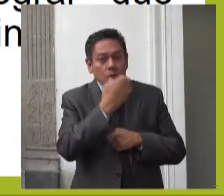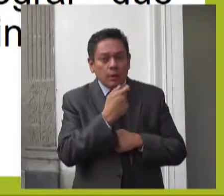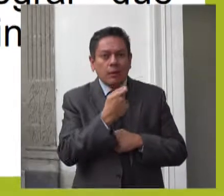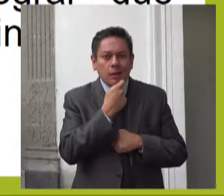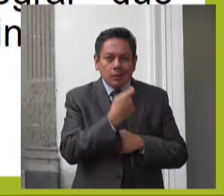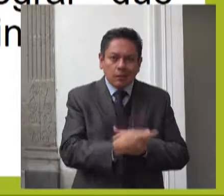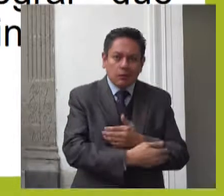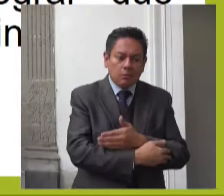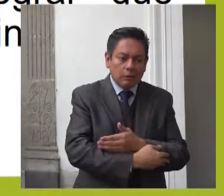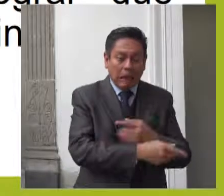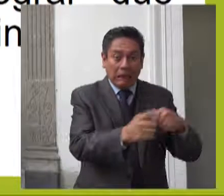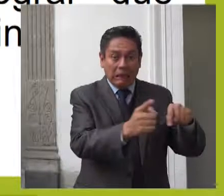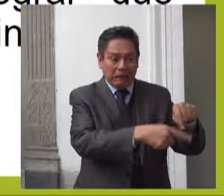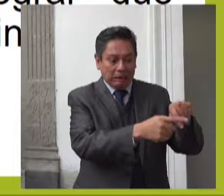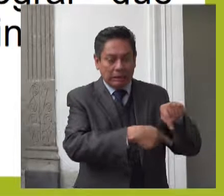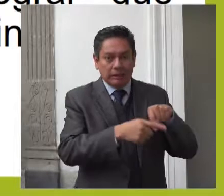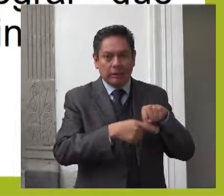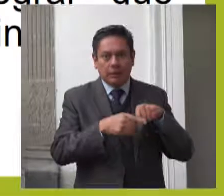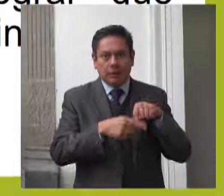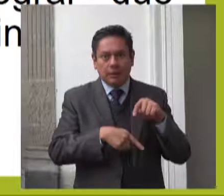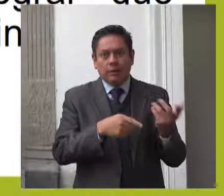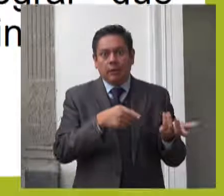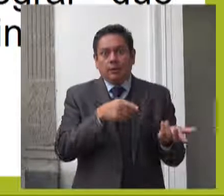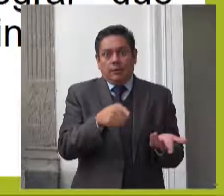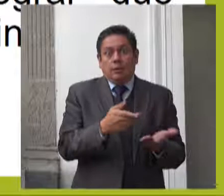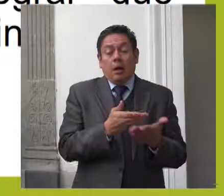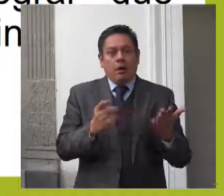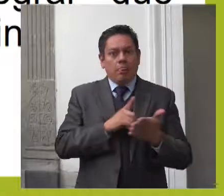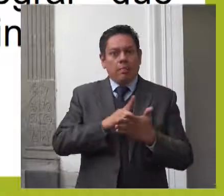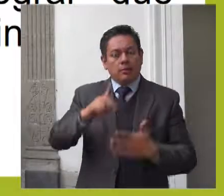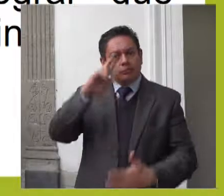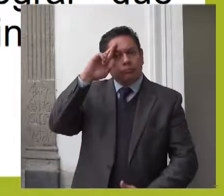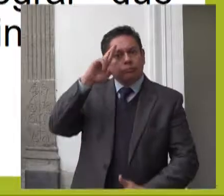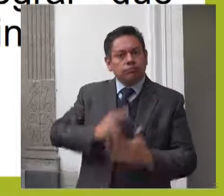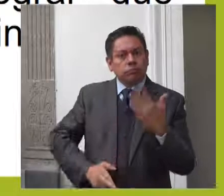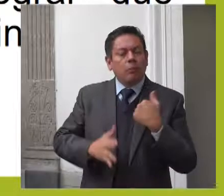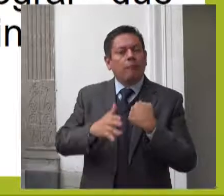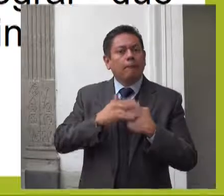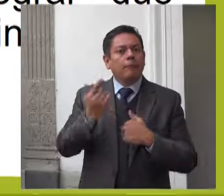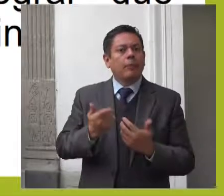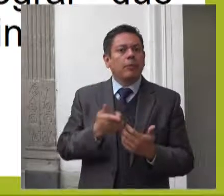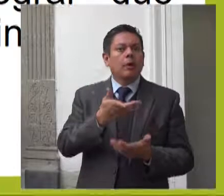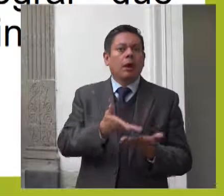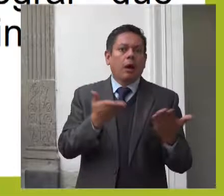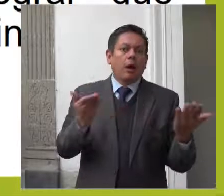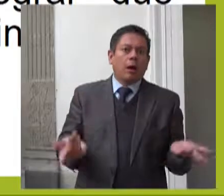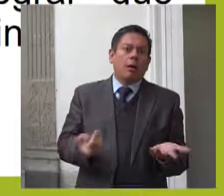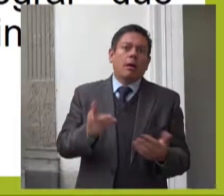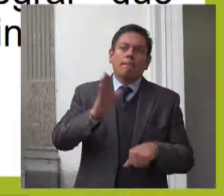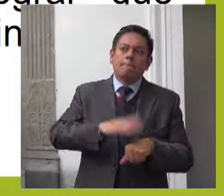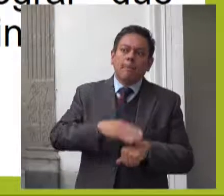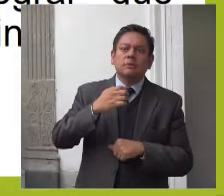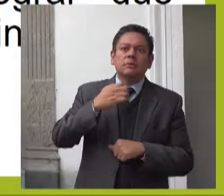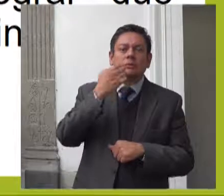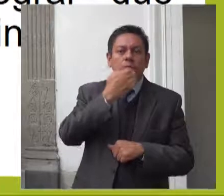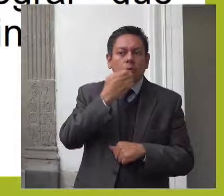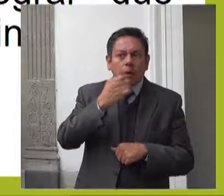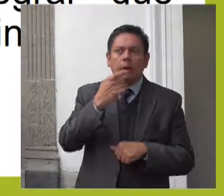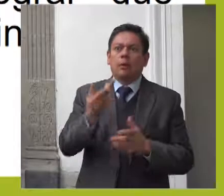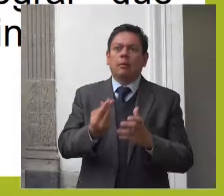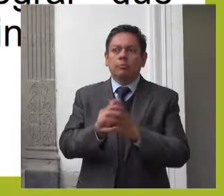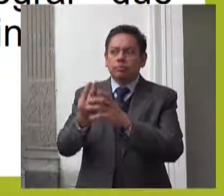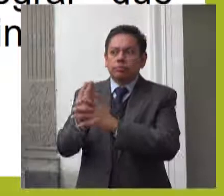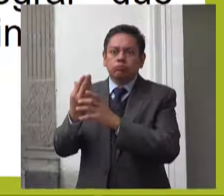se desatiende una obligación importante en materia de impulso a la creación de más espacios de cuidado